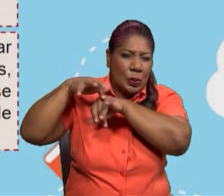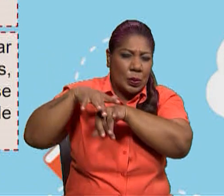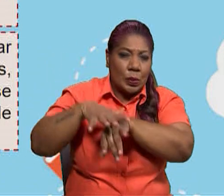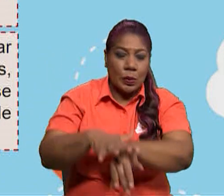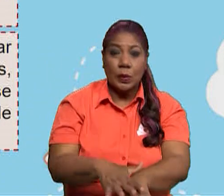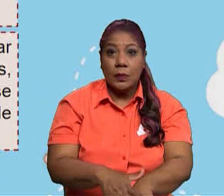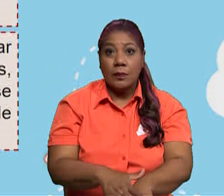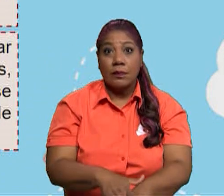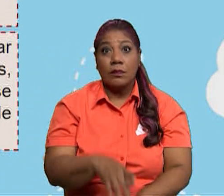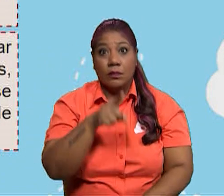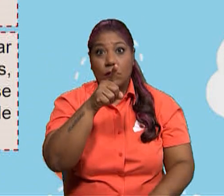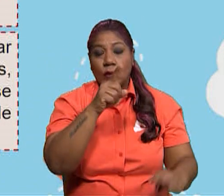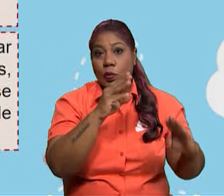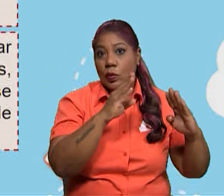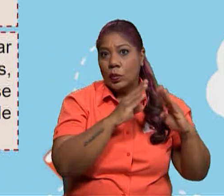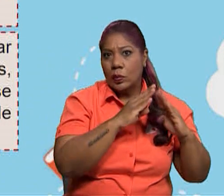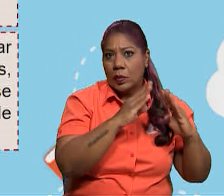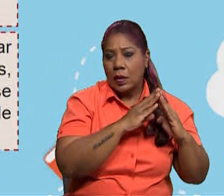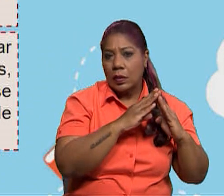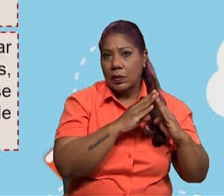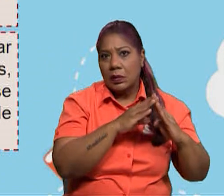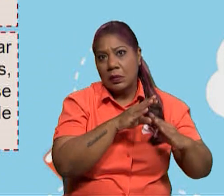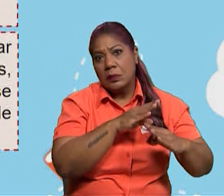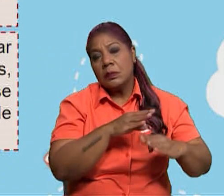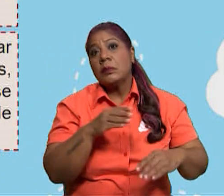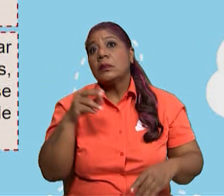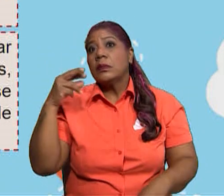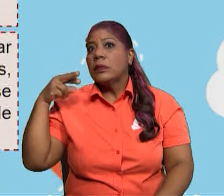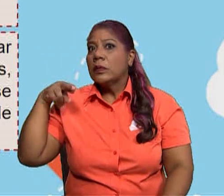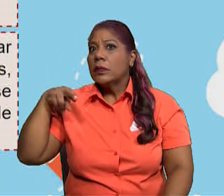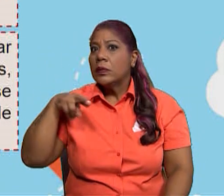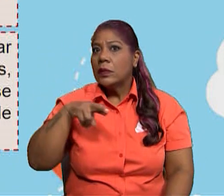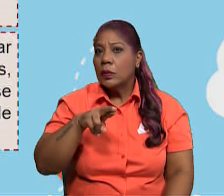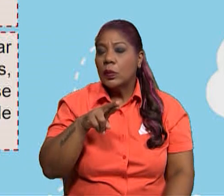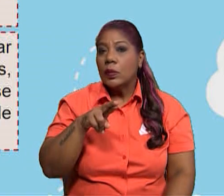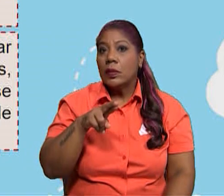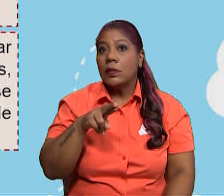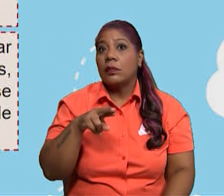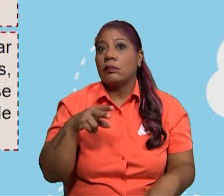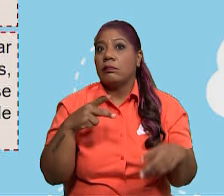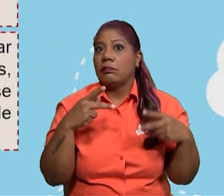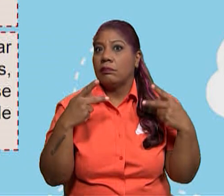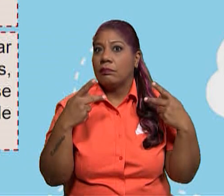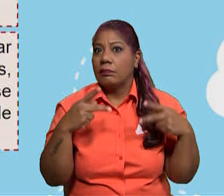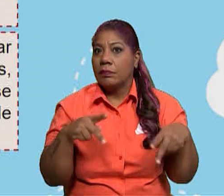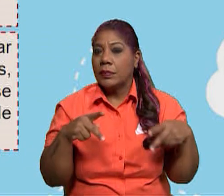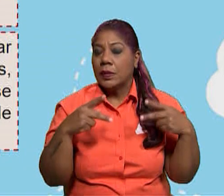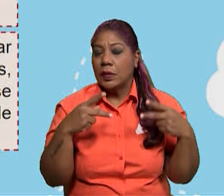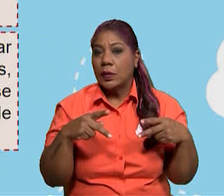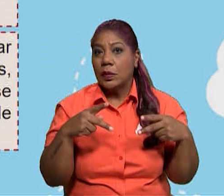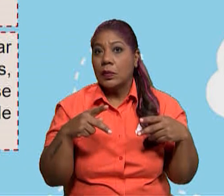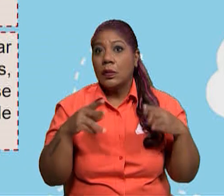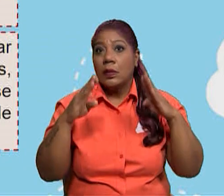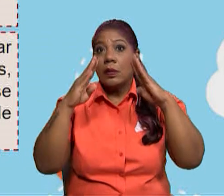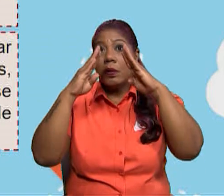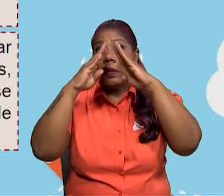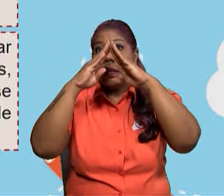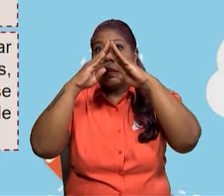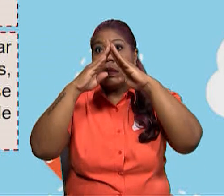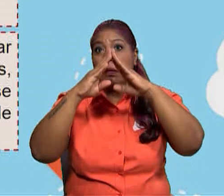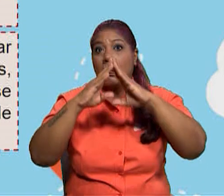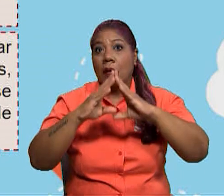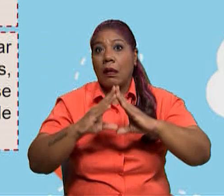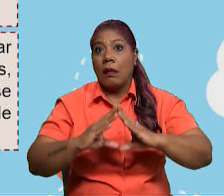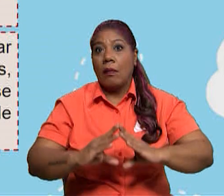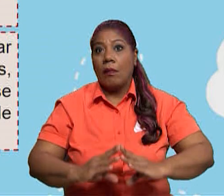o en terrenos muy inclinados, se corre el riesgo serio de que tu casa se pueda dañar, como